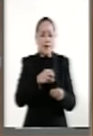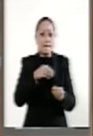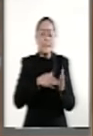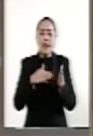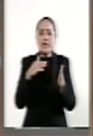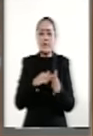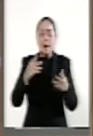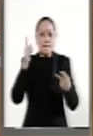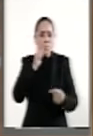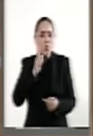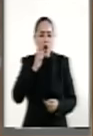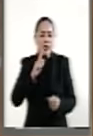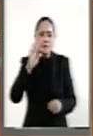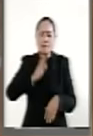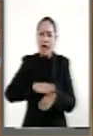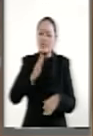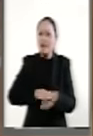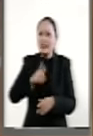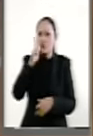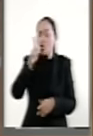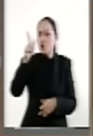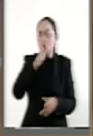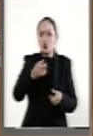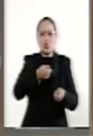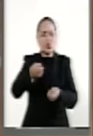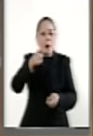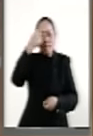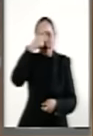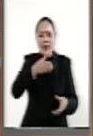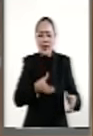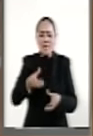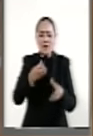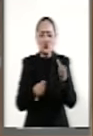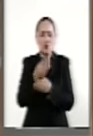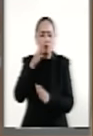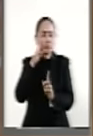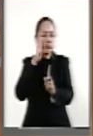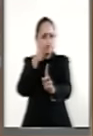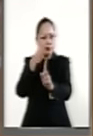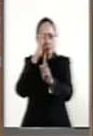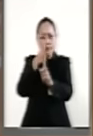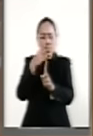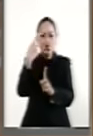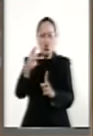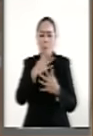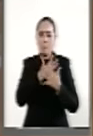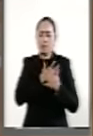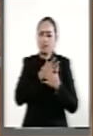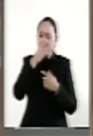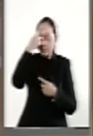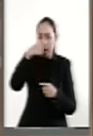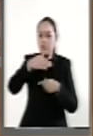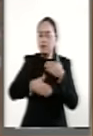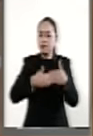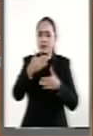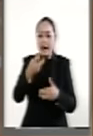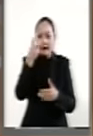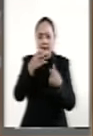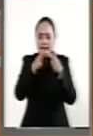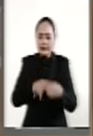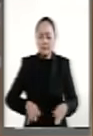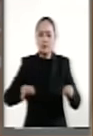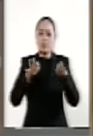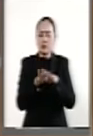desentierran lámparas para iluminar nuevos caminos. Su entrega, su pasión es fuerza germinante.